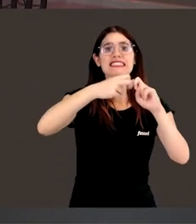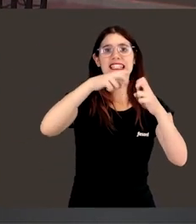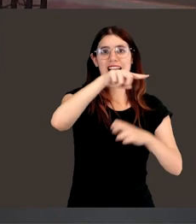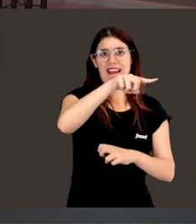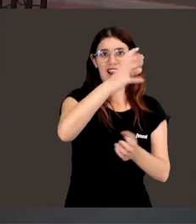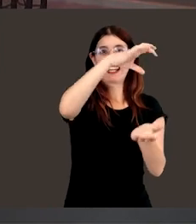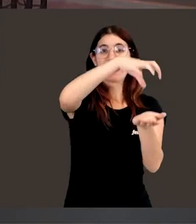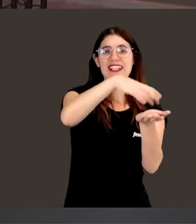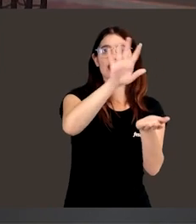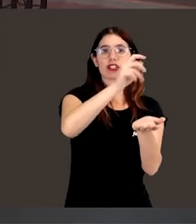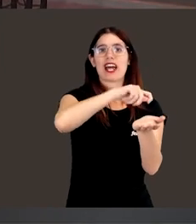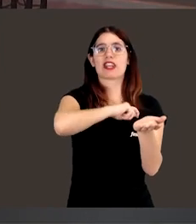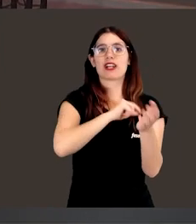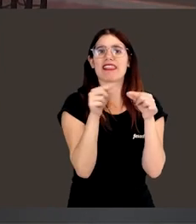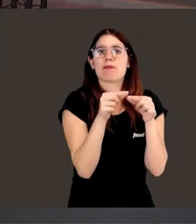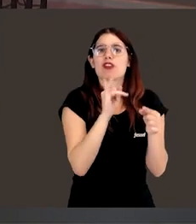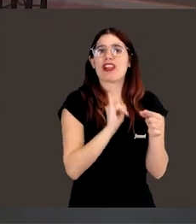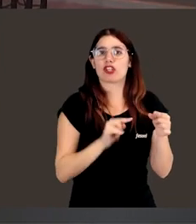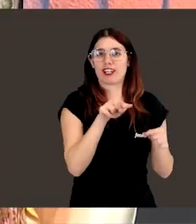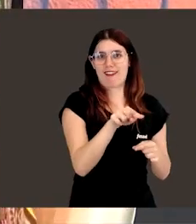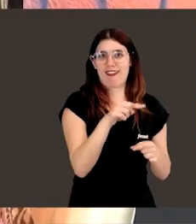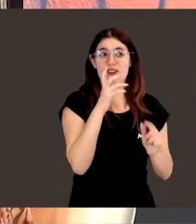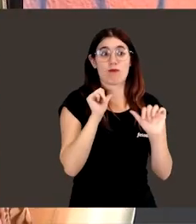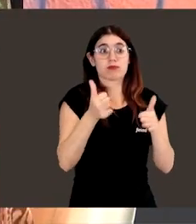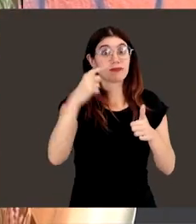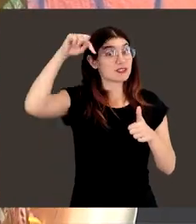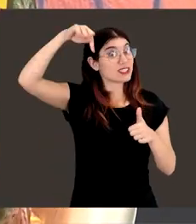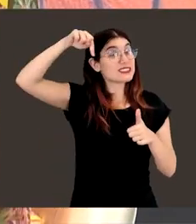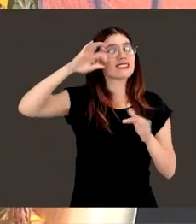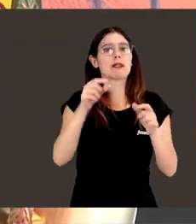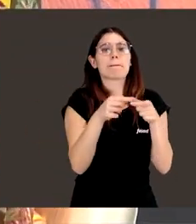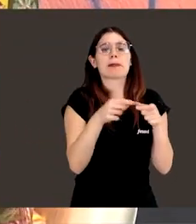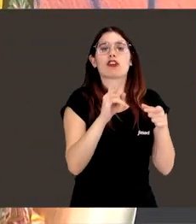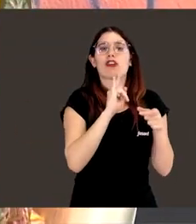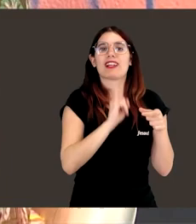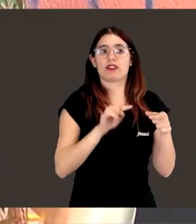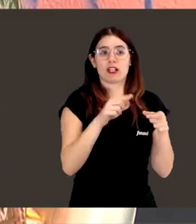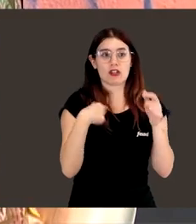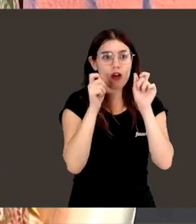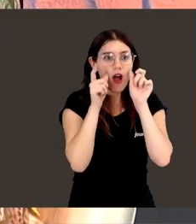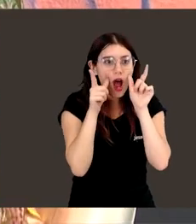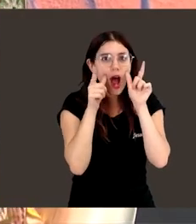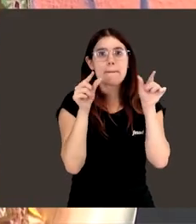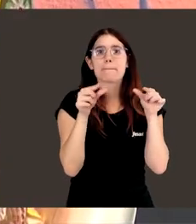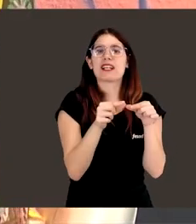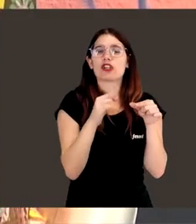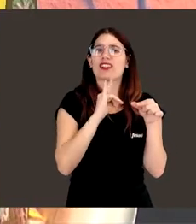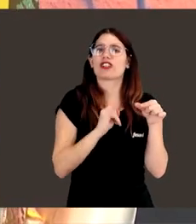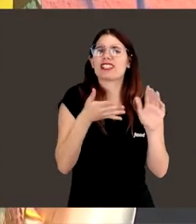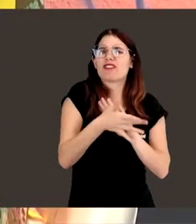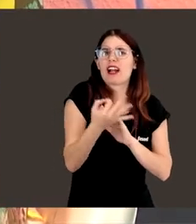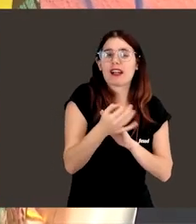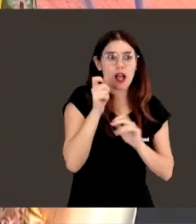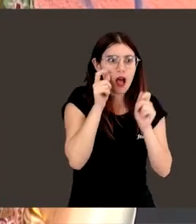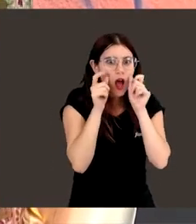Centro Nacional de Microelectrónica. Y empecé a hacer una tesis en microelectrónica, ¿no? Y descubrí lo que era la microelectrónica, y ahí te das cuenta